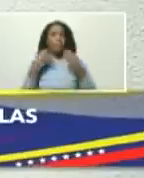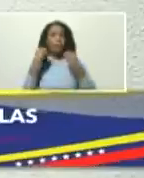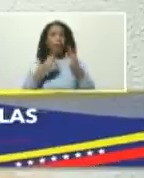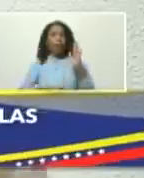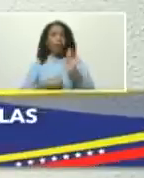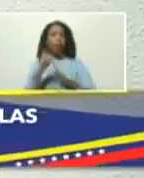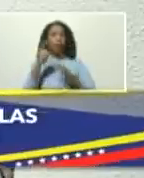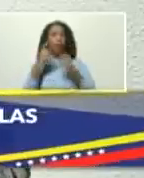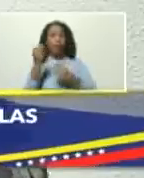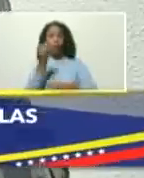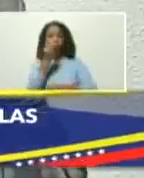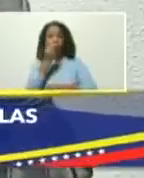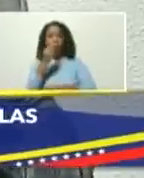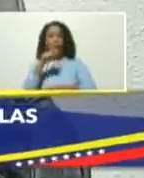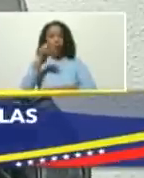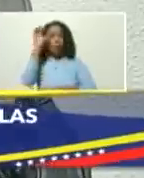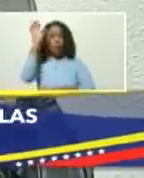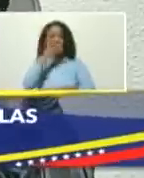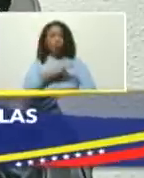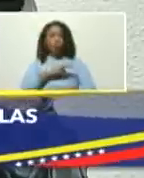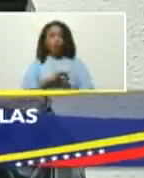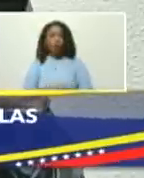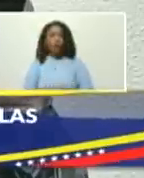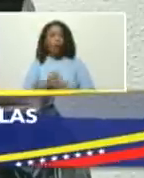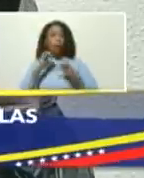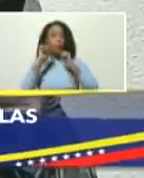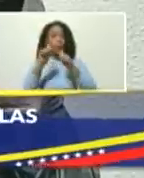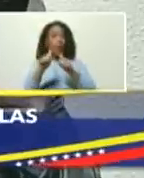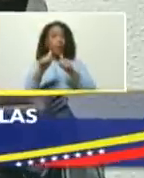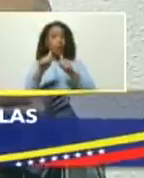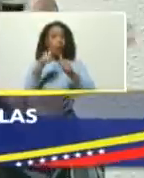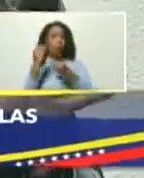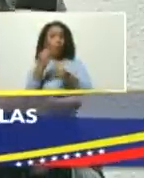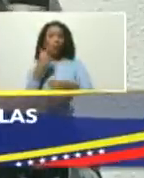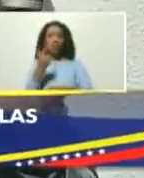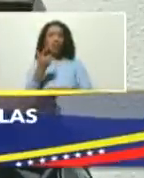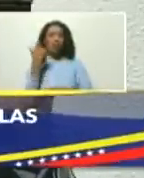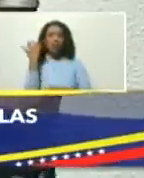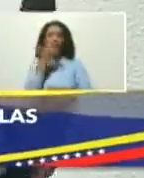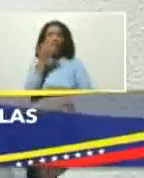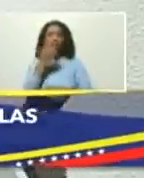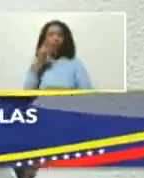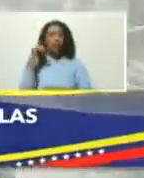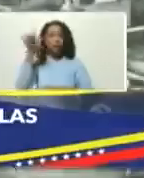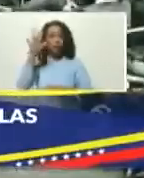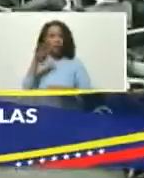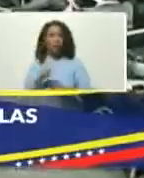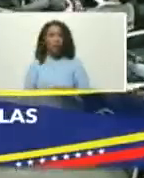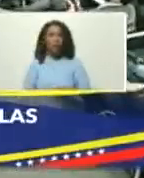agroalimentario soberano del país eso es bueno empezandito como dice el chiste por ahí muchas gracias señor presidente